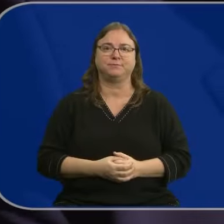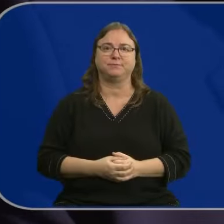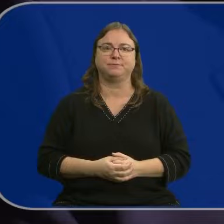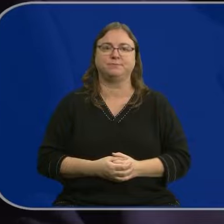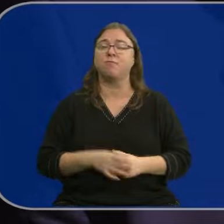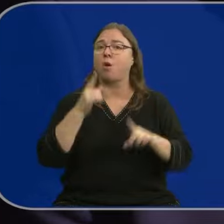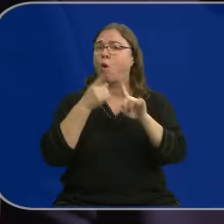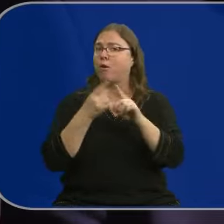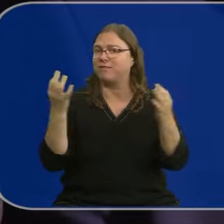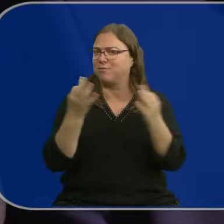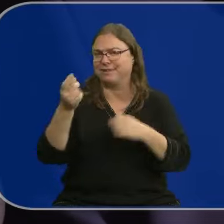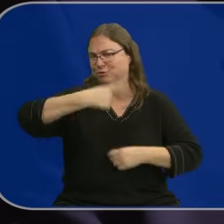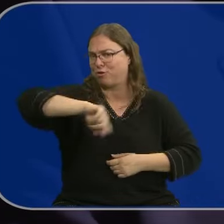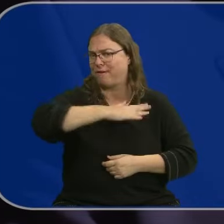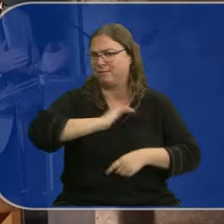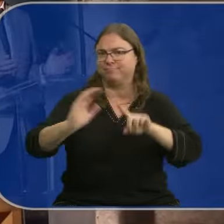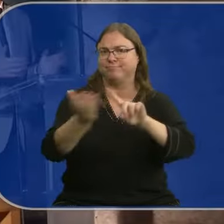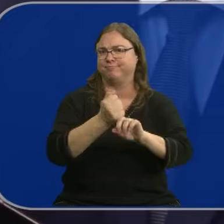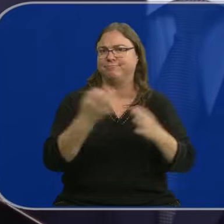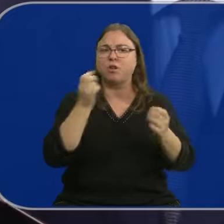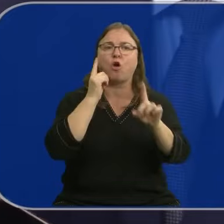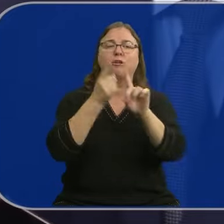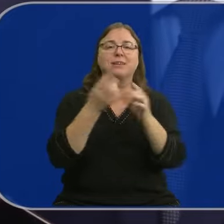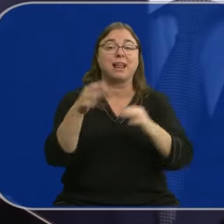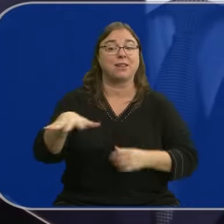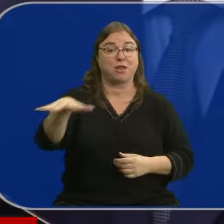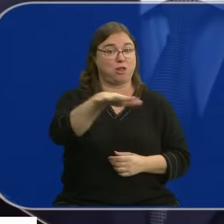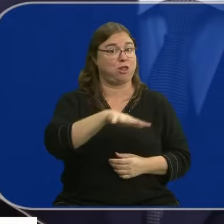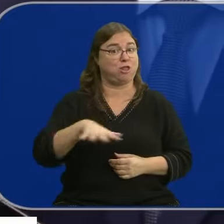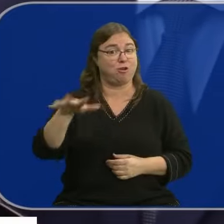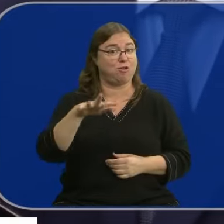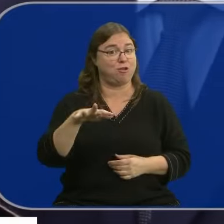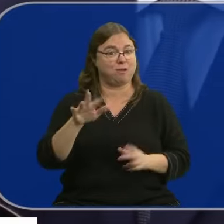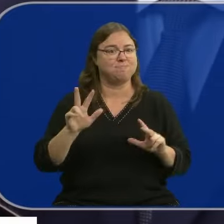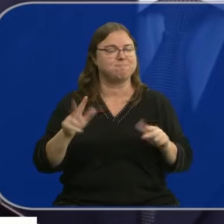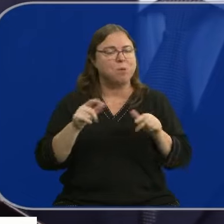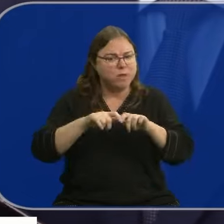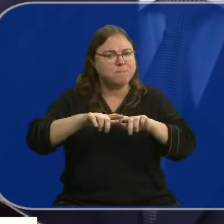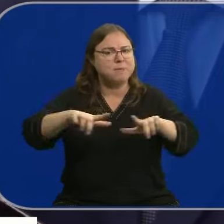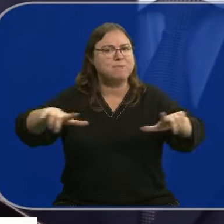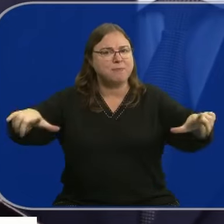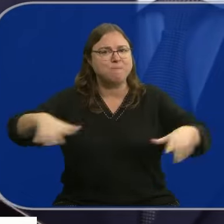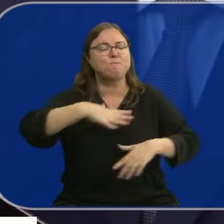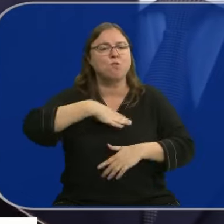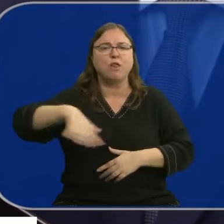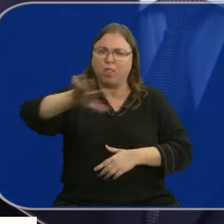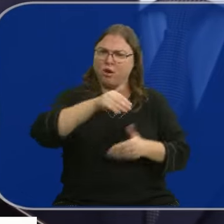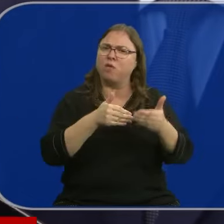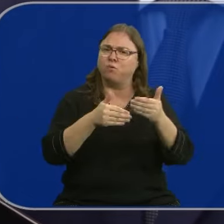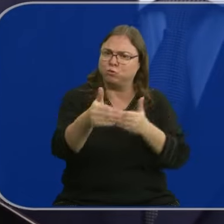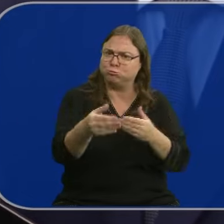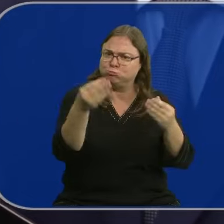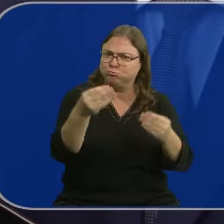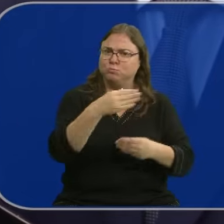El objetivo último que todos perseguimos de que una zona que permite mucha expansión, una zona de futuro